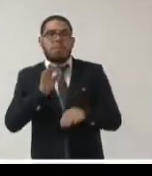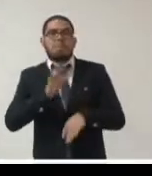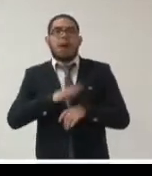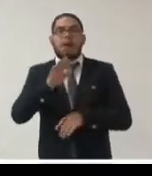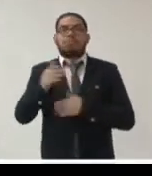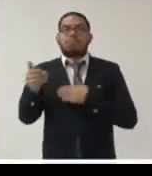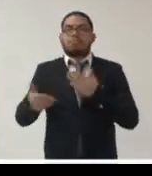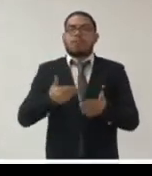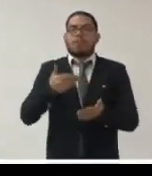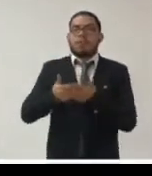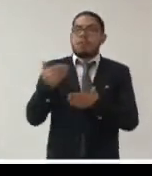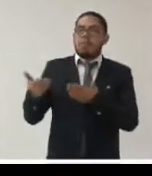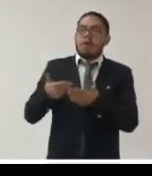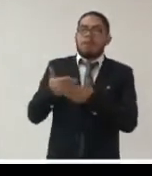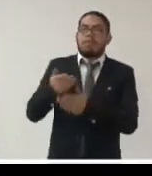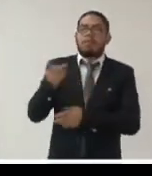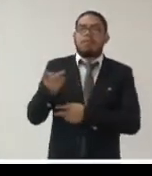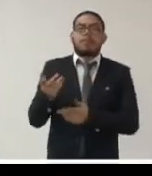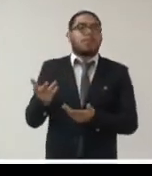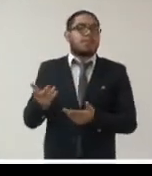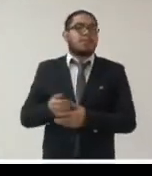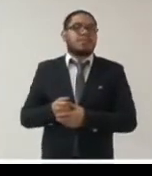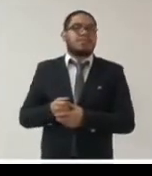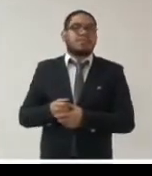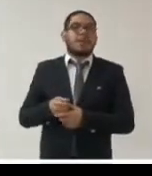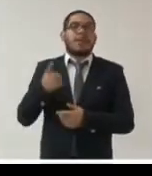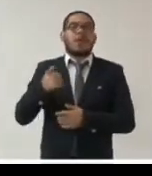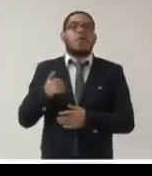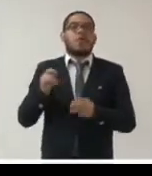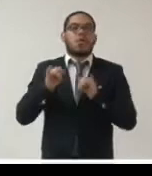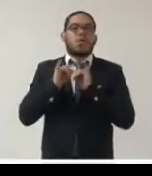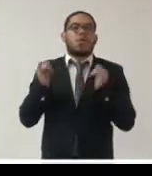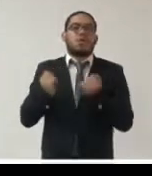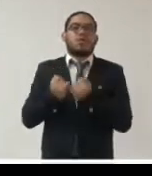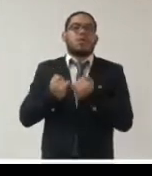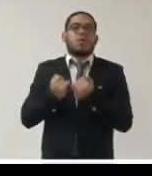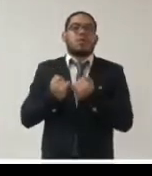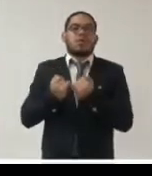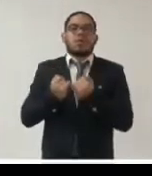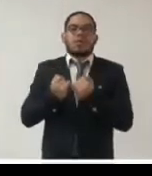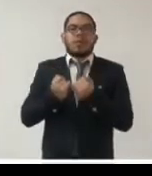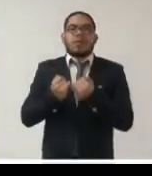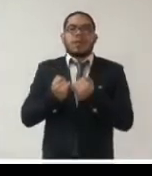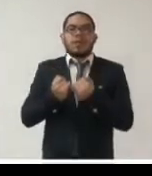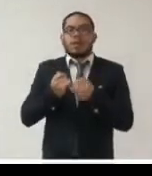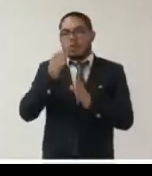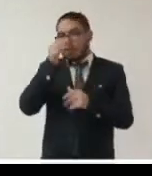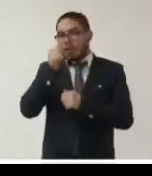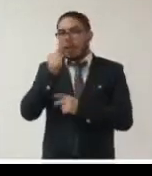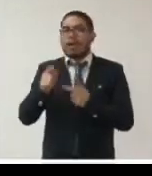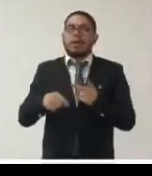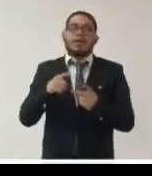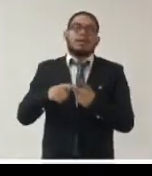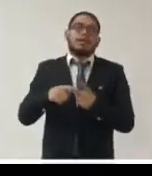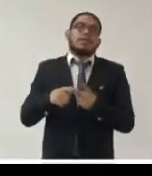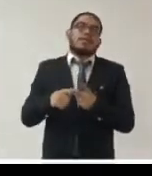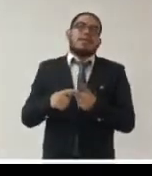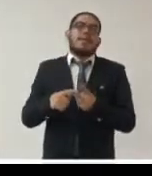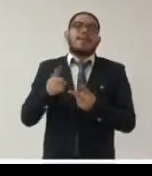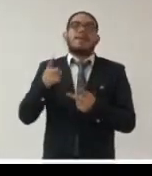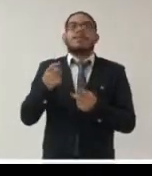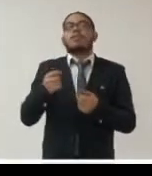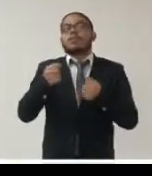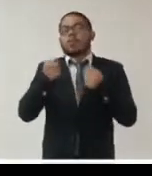solicitudes ha recibido en este periodo es la Junta Federal de Conciliación y Arbitraje el seguro social por